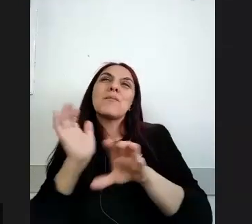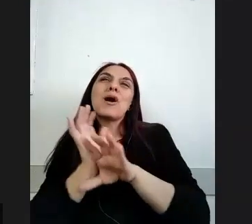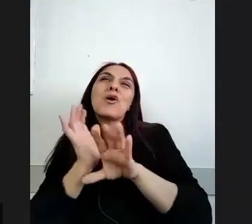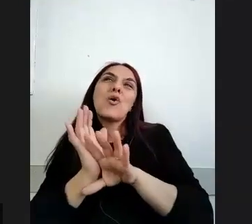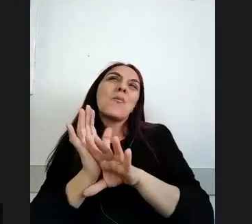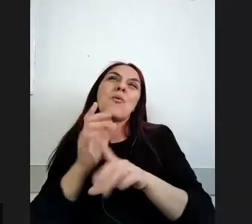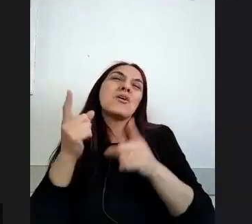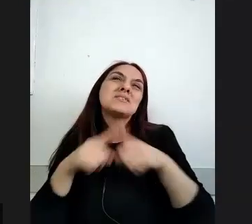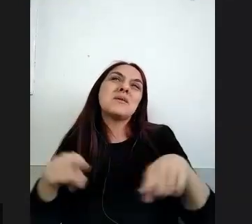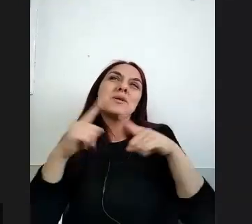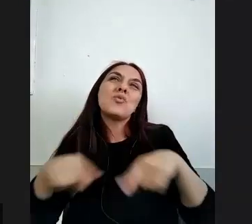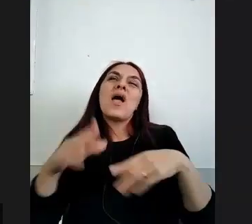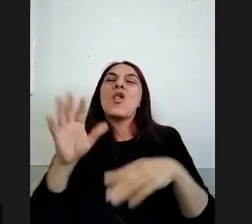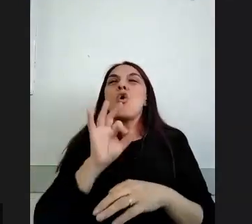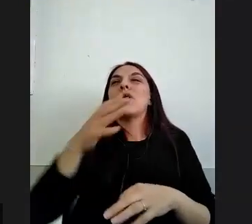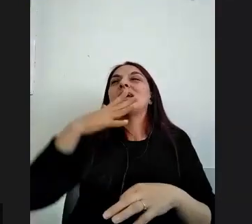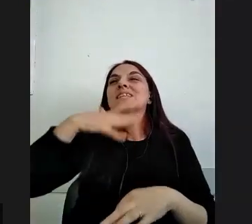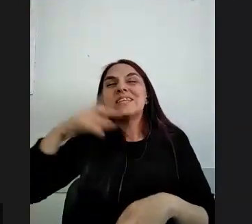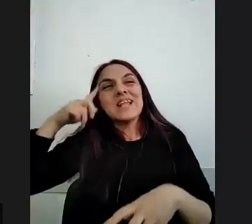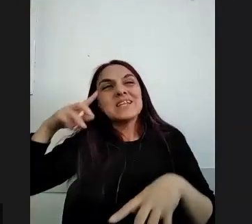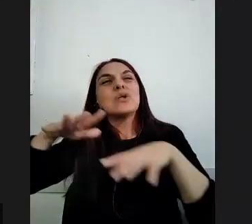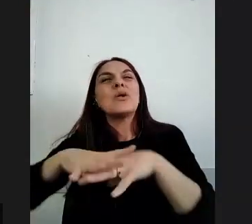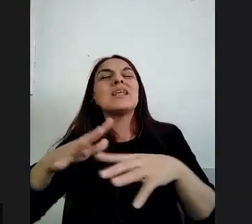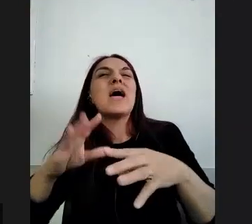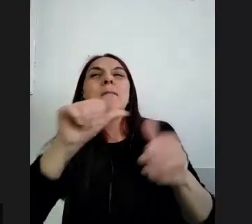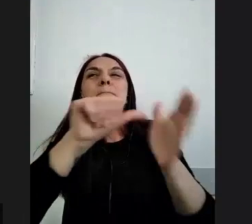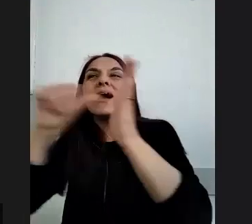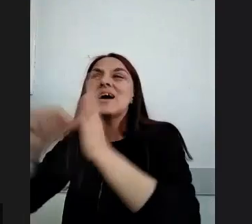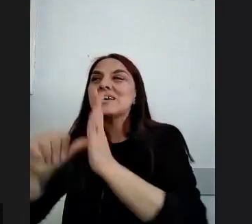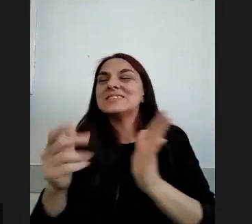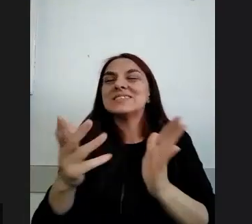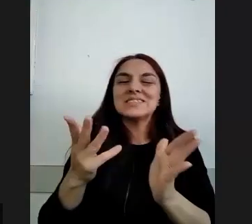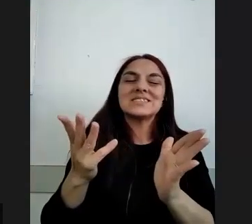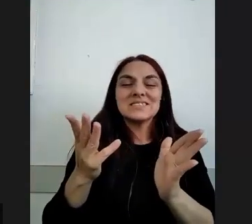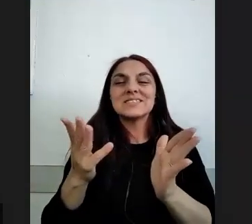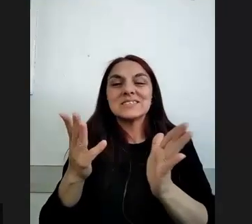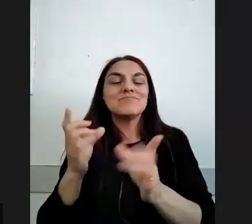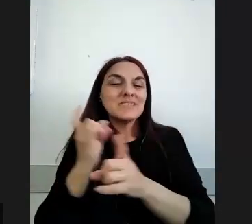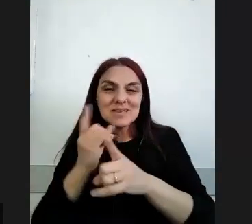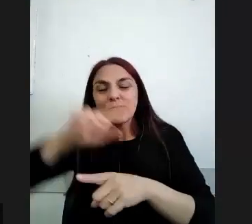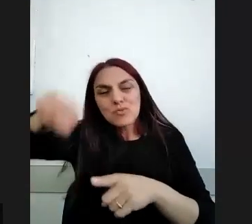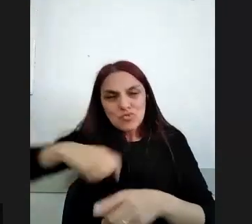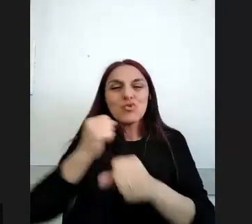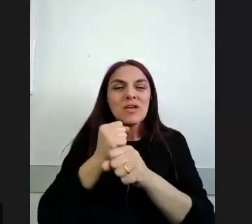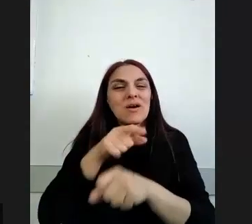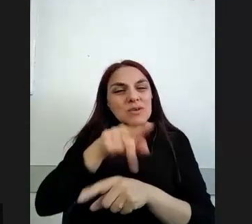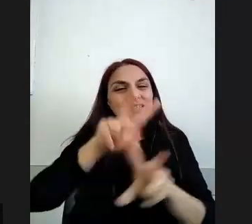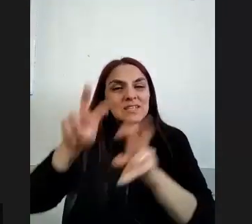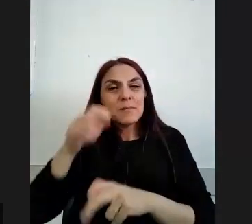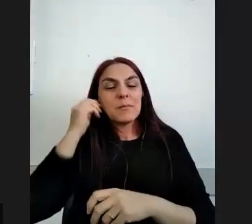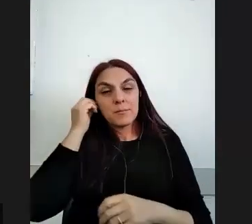entender muchas veces la interculturalidad en ambos países está muy muy presente DRIS también digamos